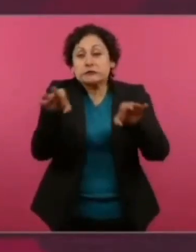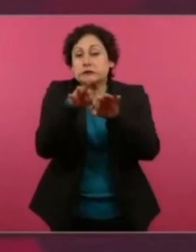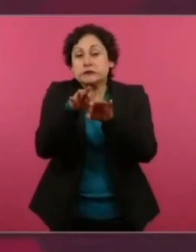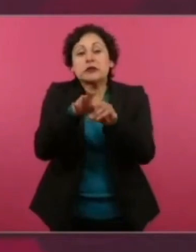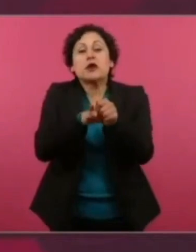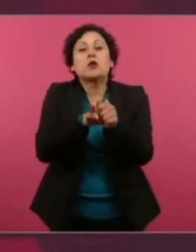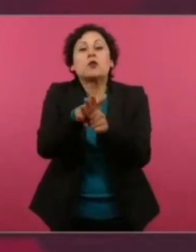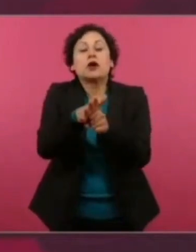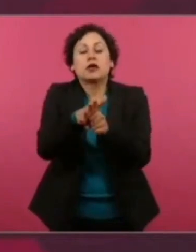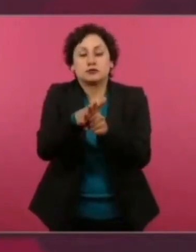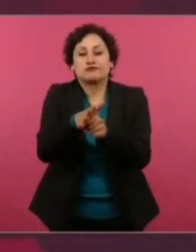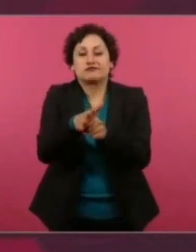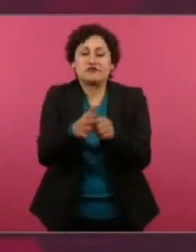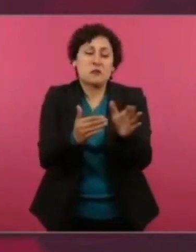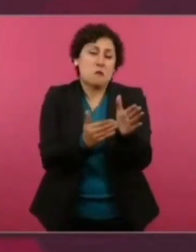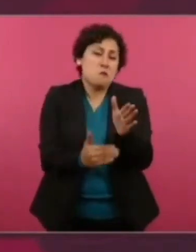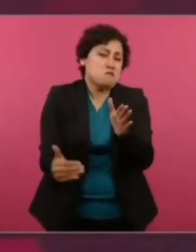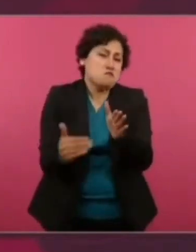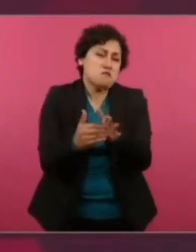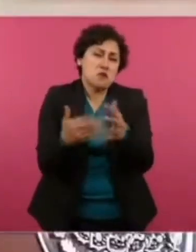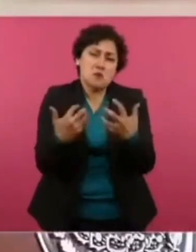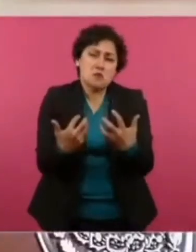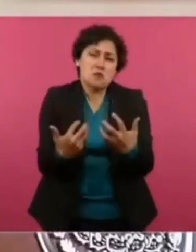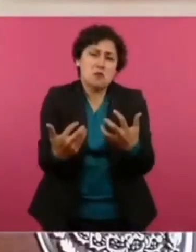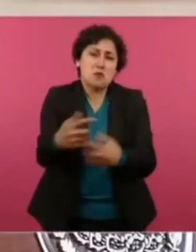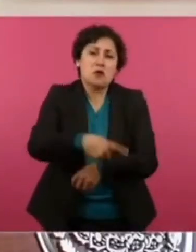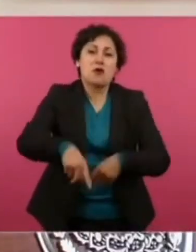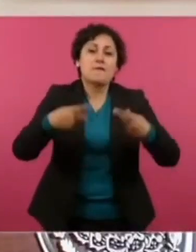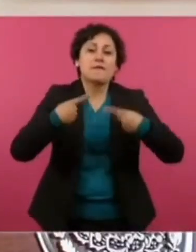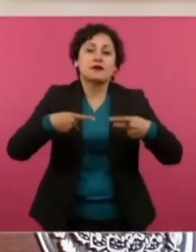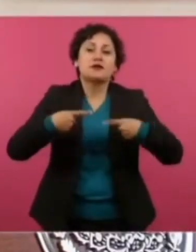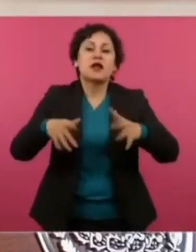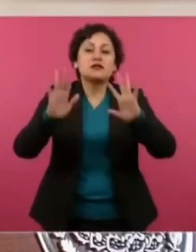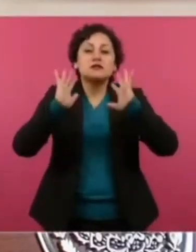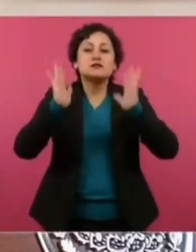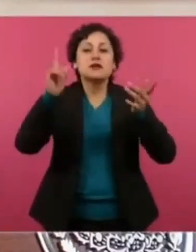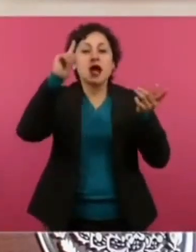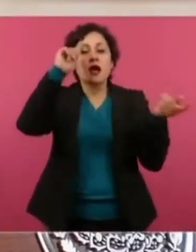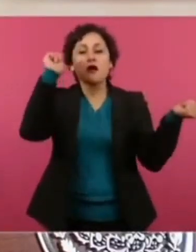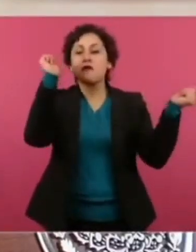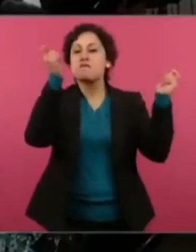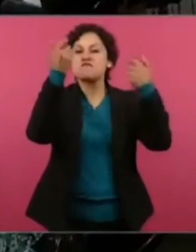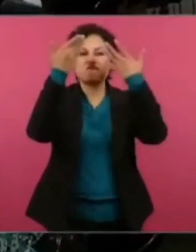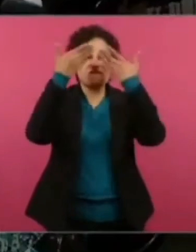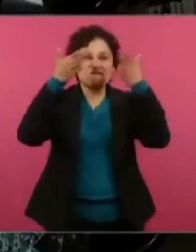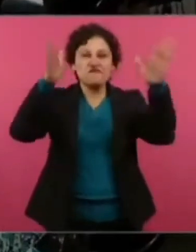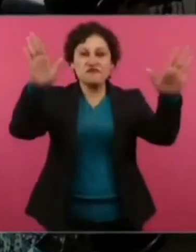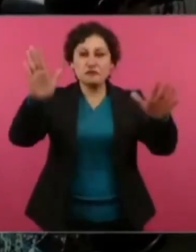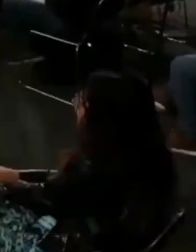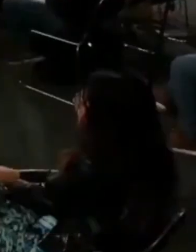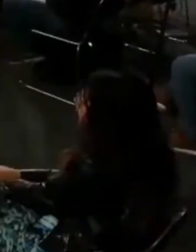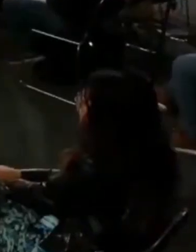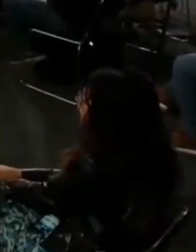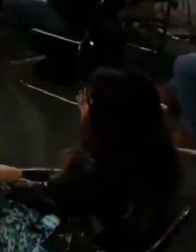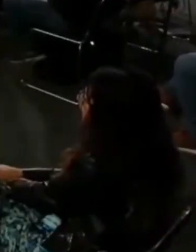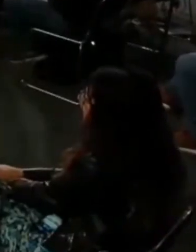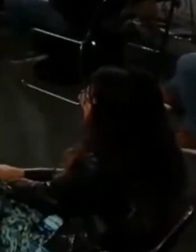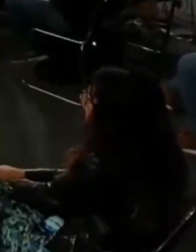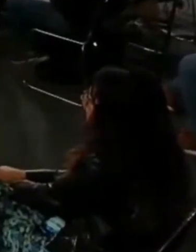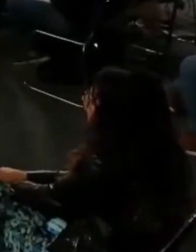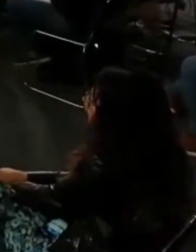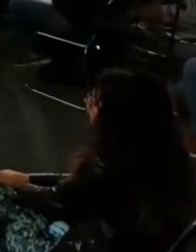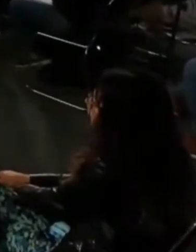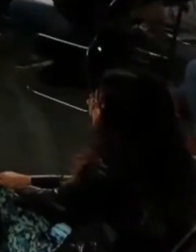han tomado conciencia. Entonces, no depende de un hombre, ni de un grupo, ni de una